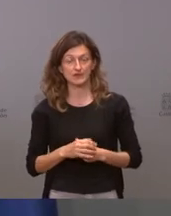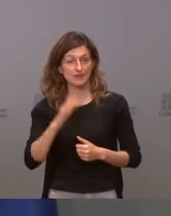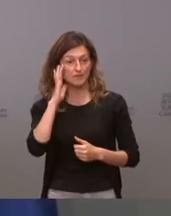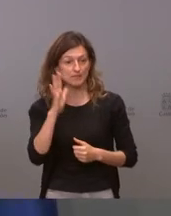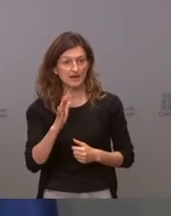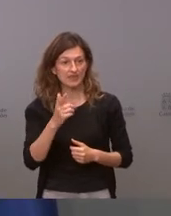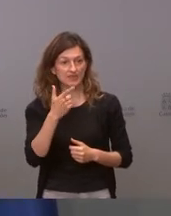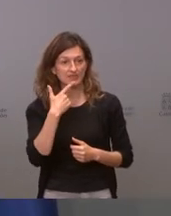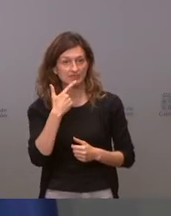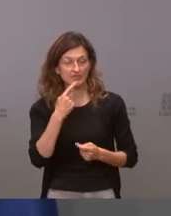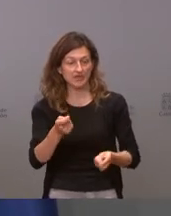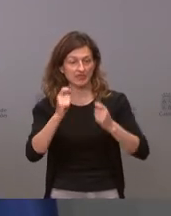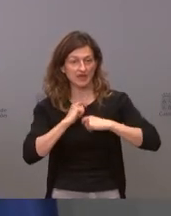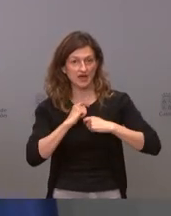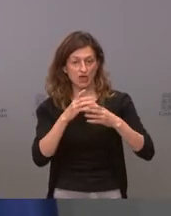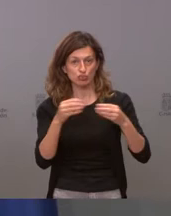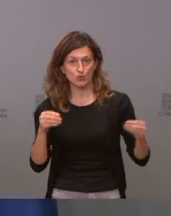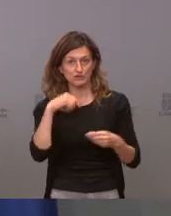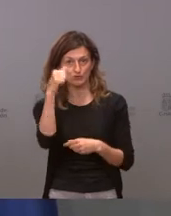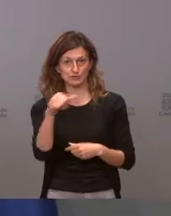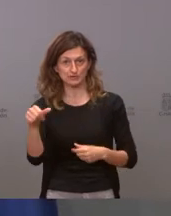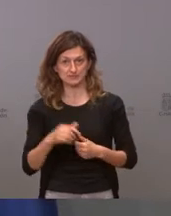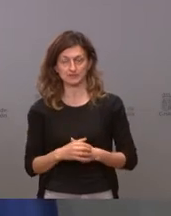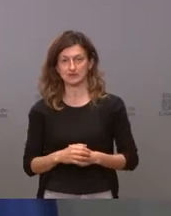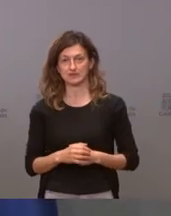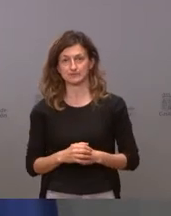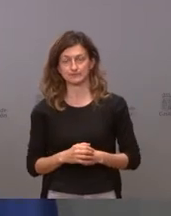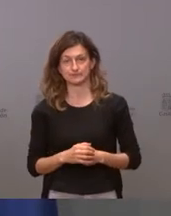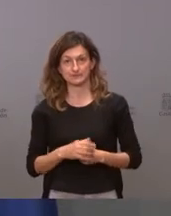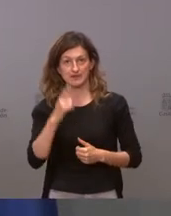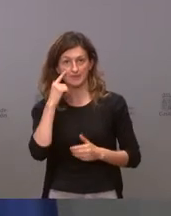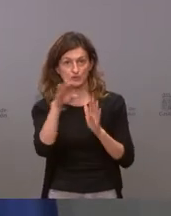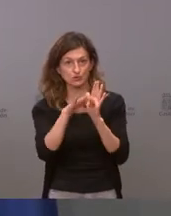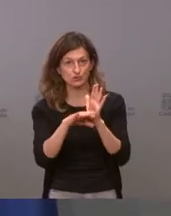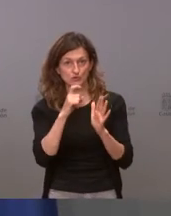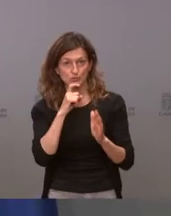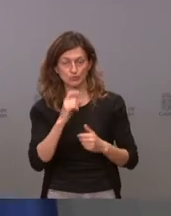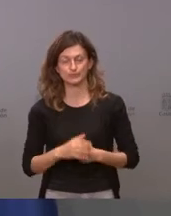proporcionará un documento la semana que viene en el cual veremos en qué condiciones está